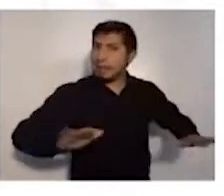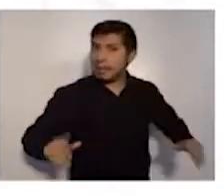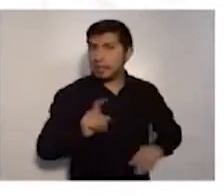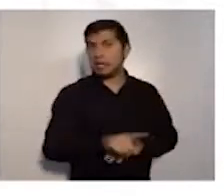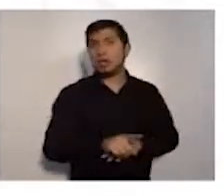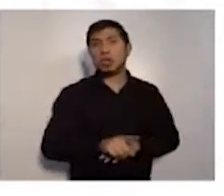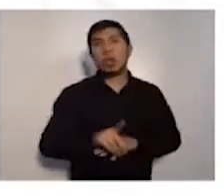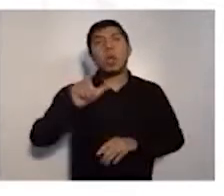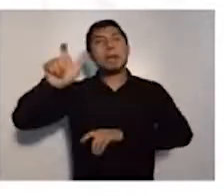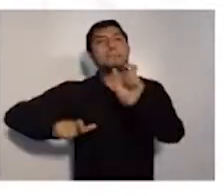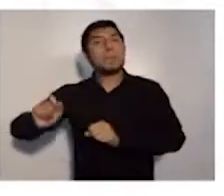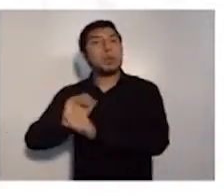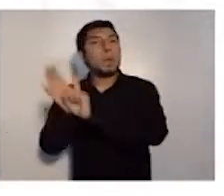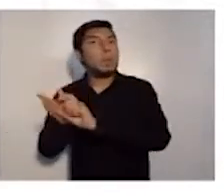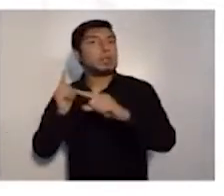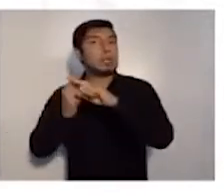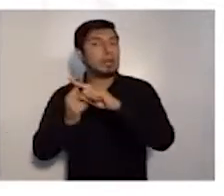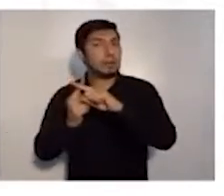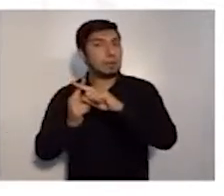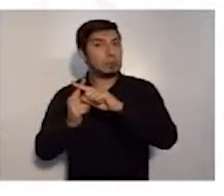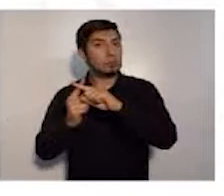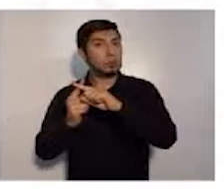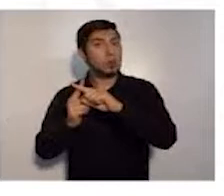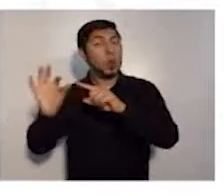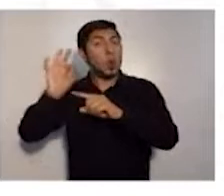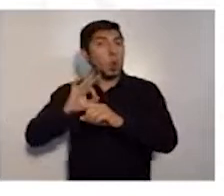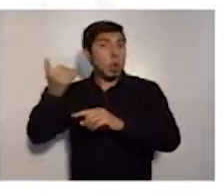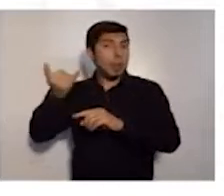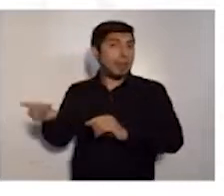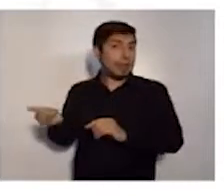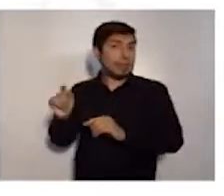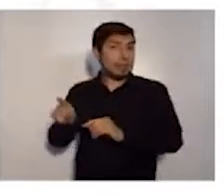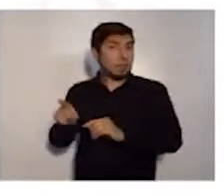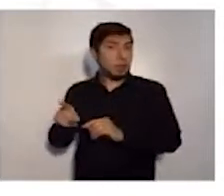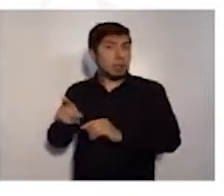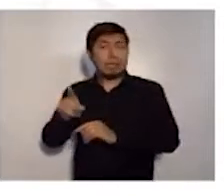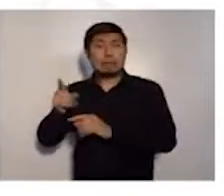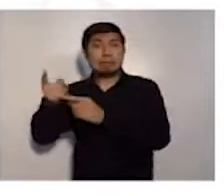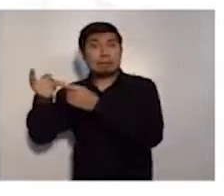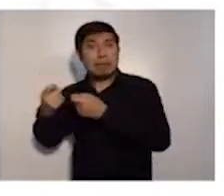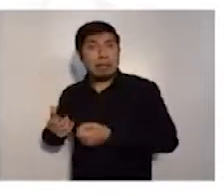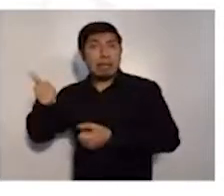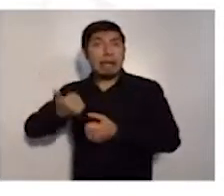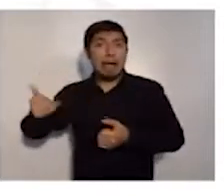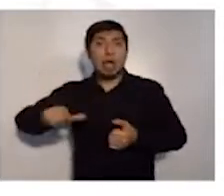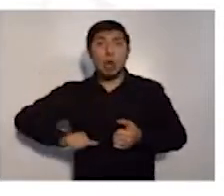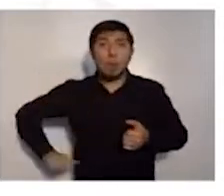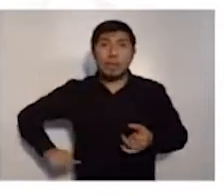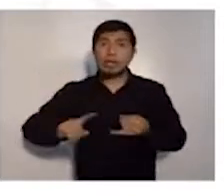paciente positivo o no COVID, positivo o no COVID, que tenga un problema quirúrgico, traumatológico,